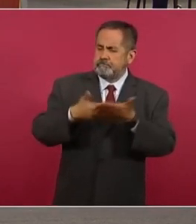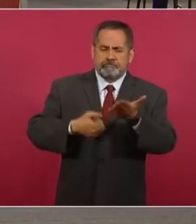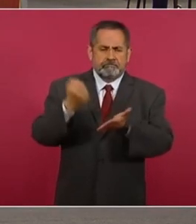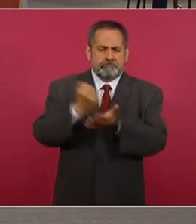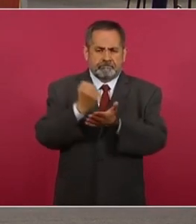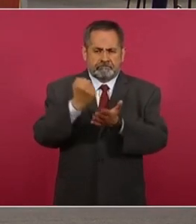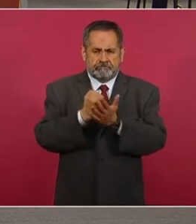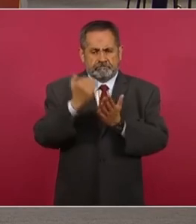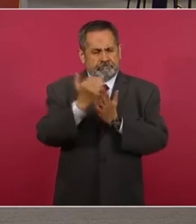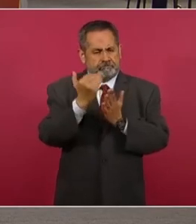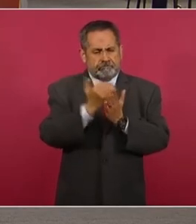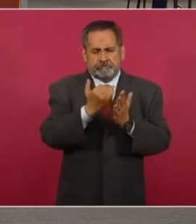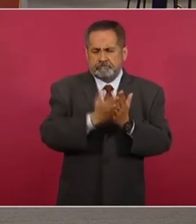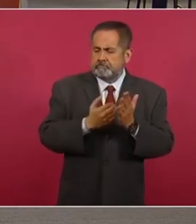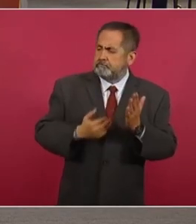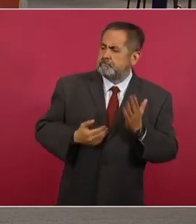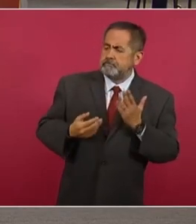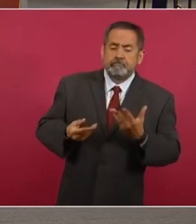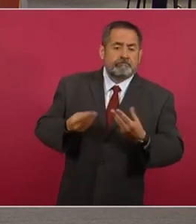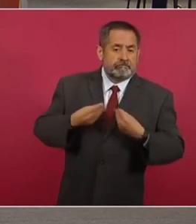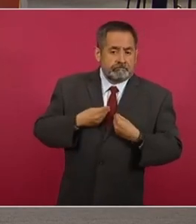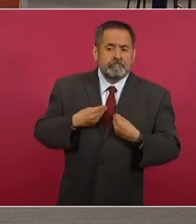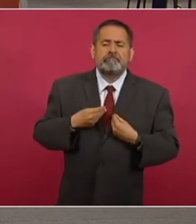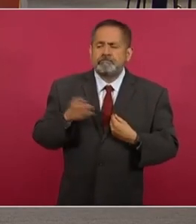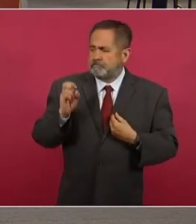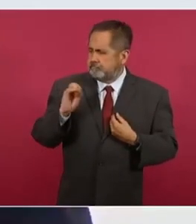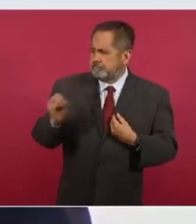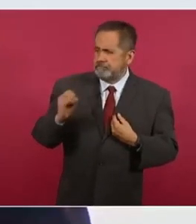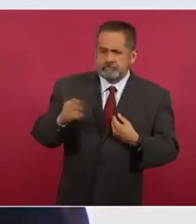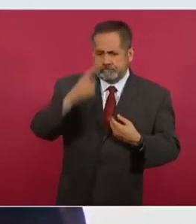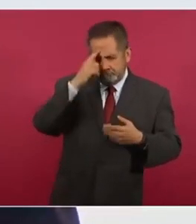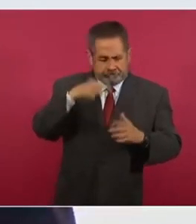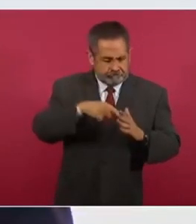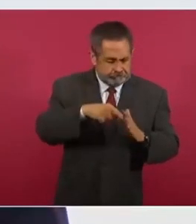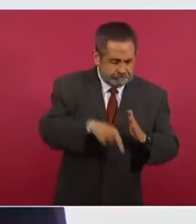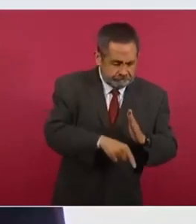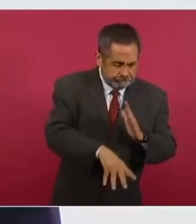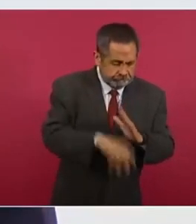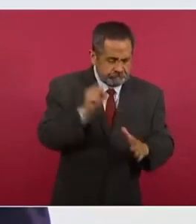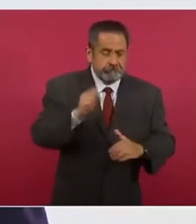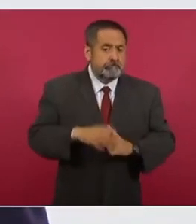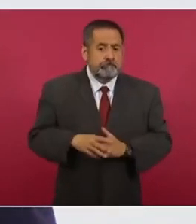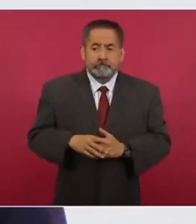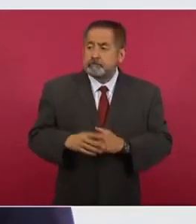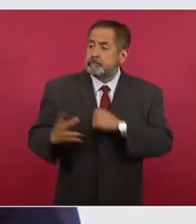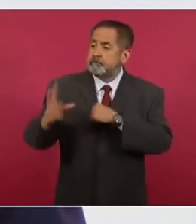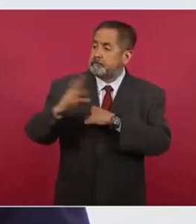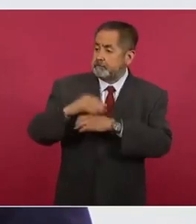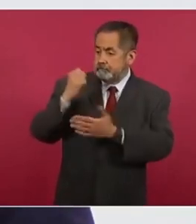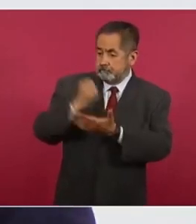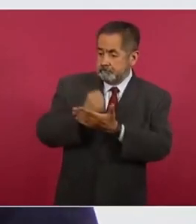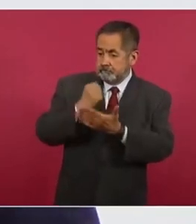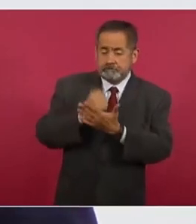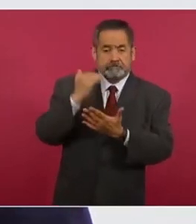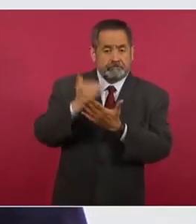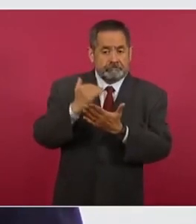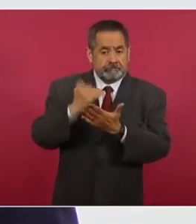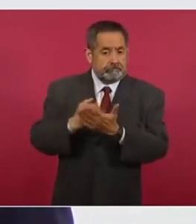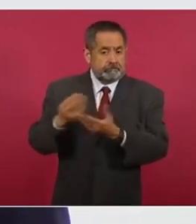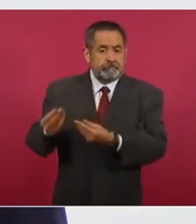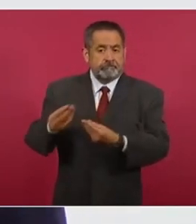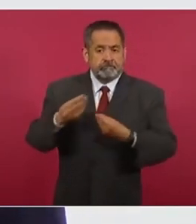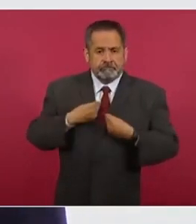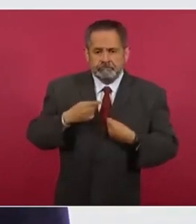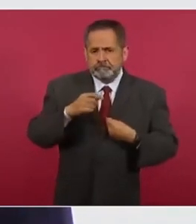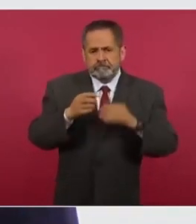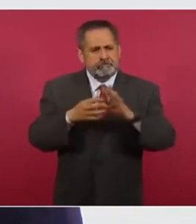permisos propios de la actividad extractiva de material o espectros. Estas autorizaciones y permisos se basan en